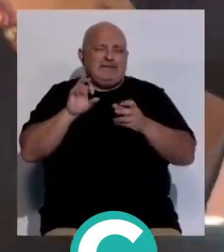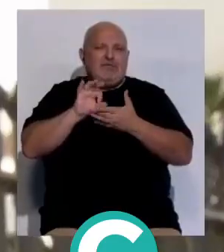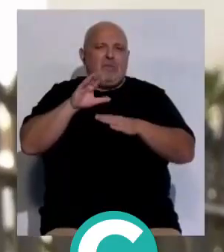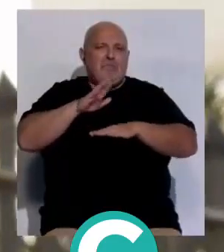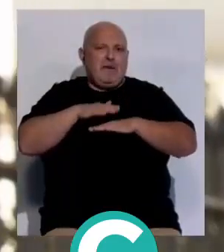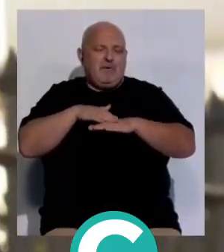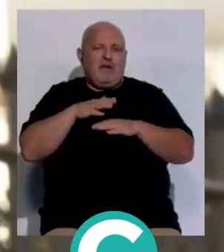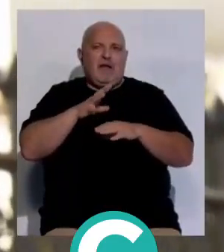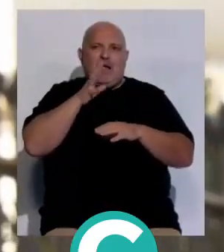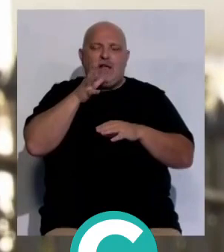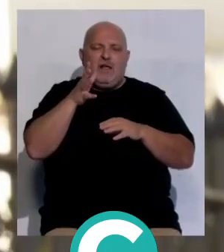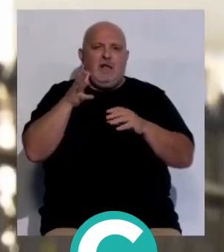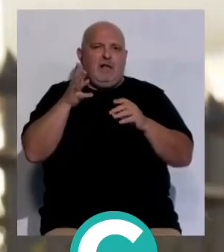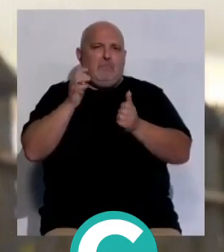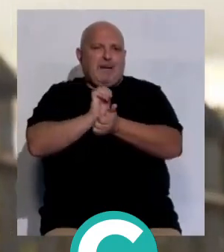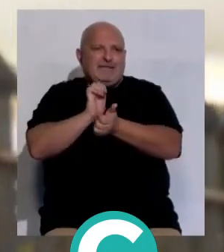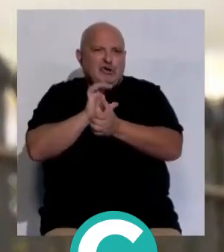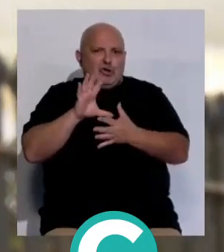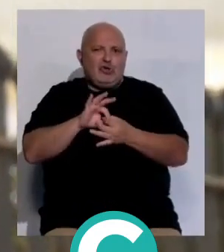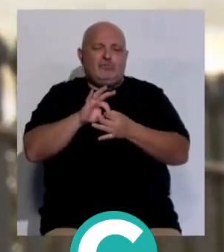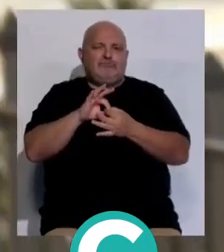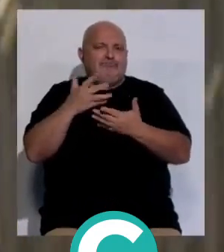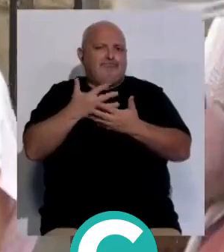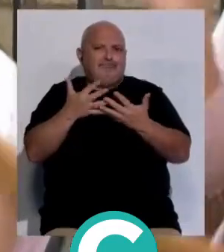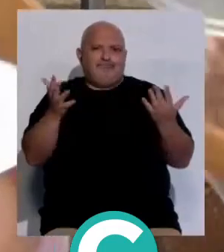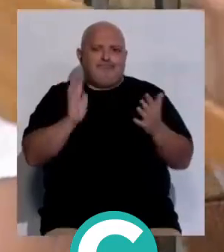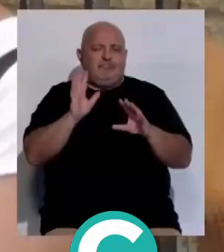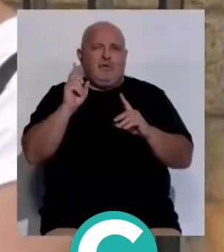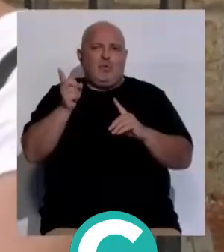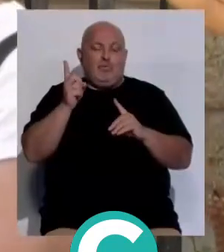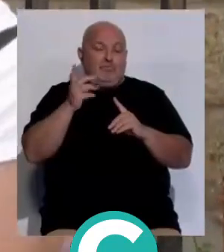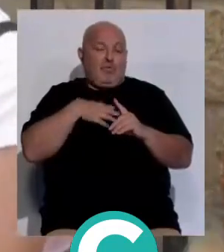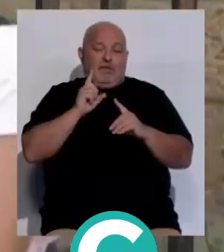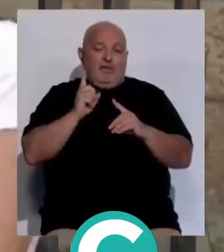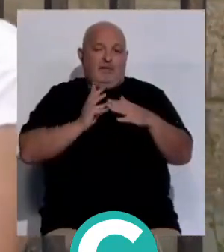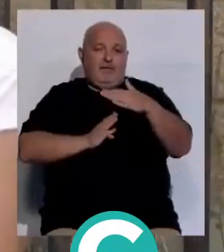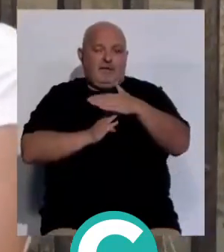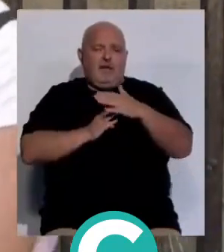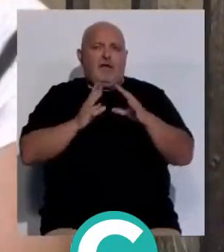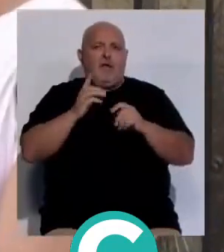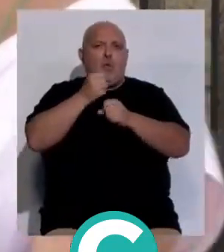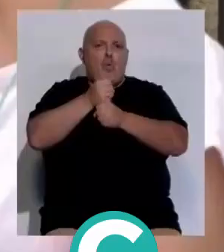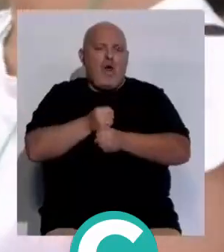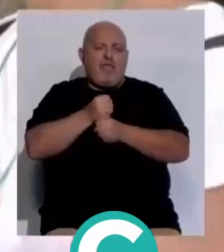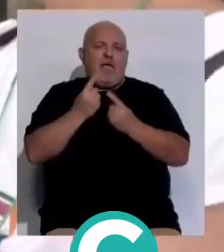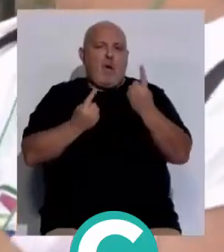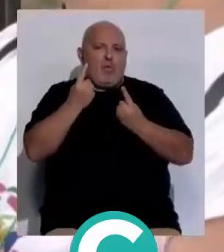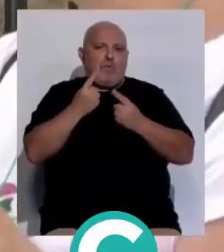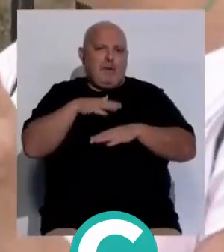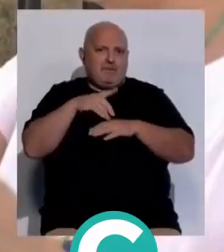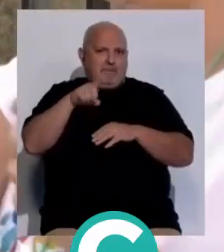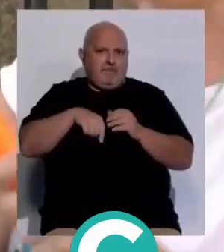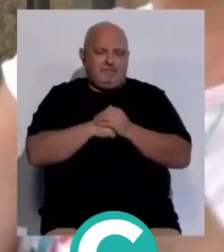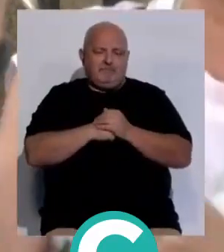mínimos, las causas con presos, las que son derechos fundamentales y cosas así, porque eso no se puede parar. Y la Guardia, pues también que son servicios mínimos.